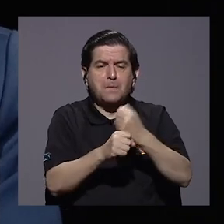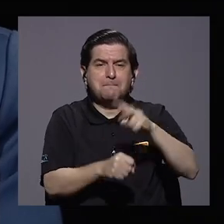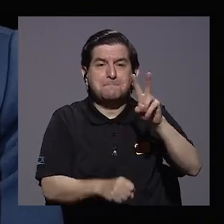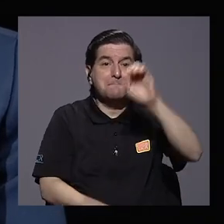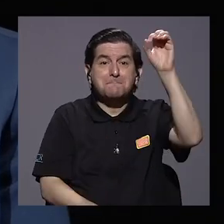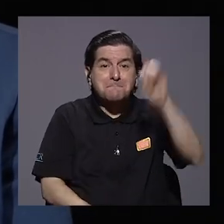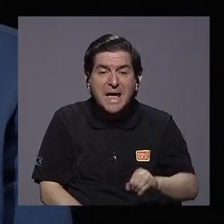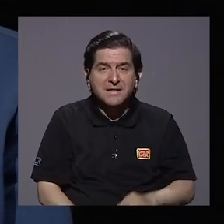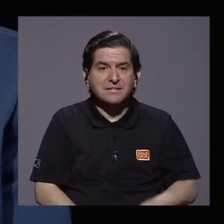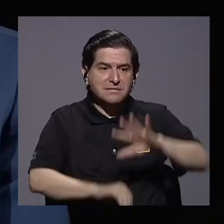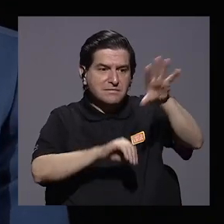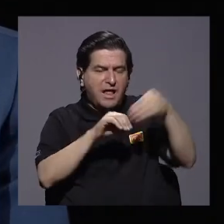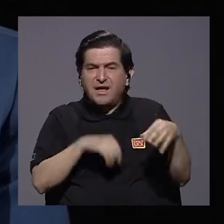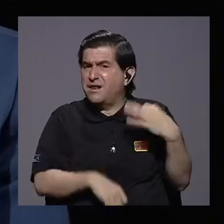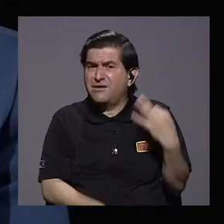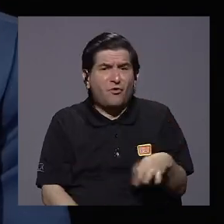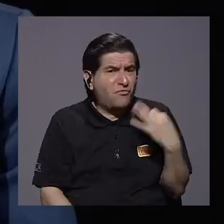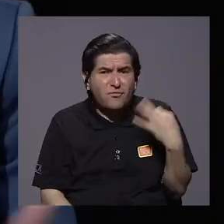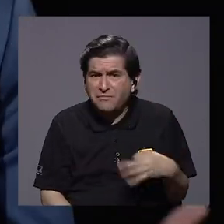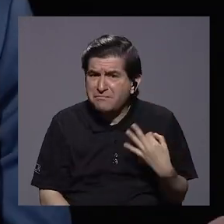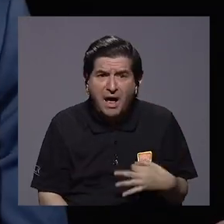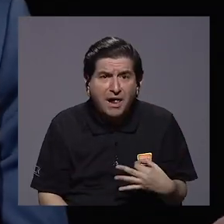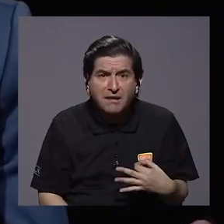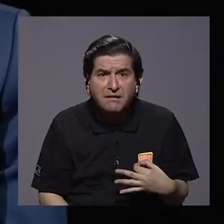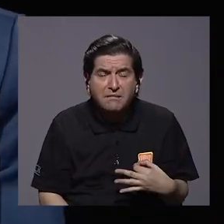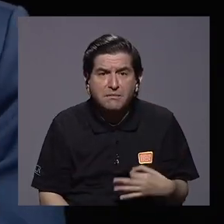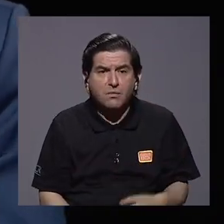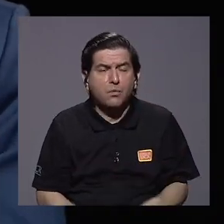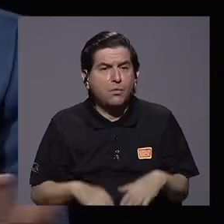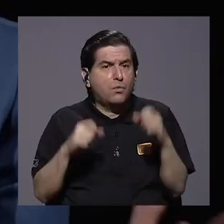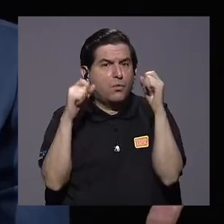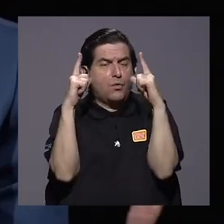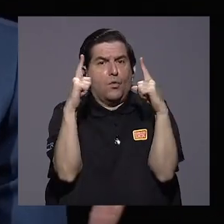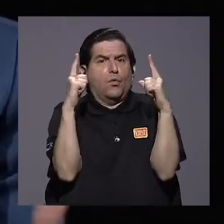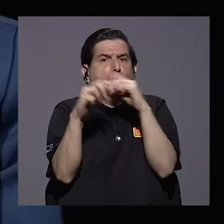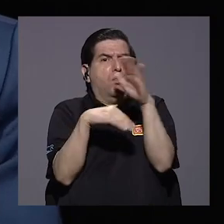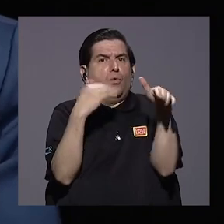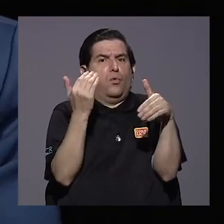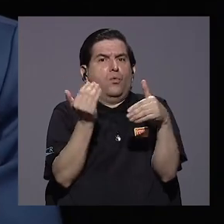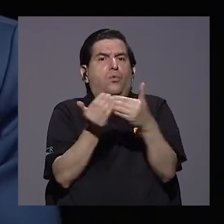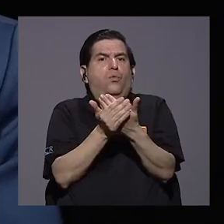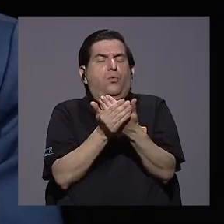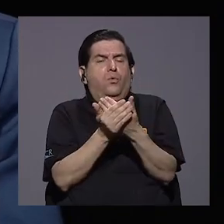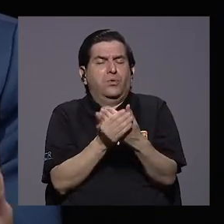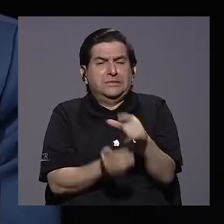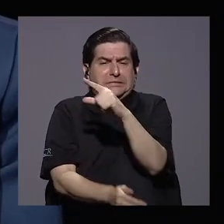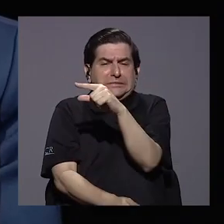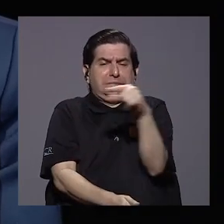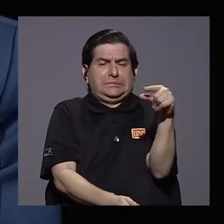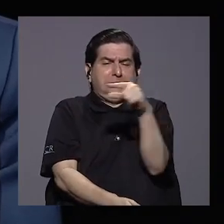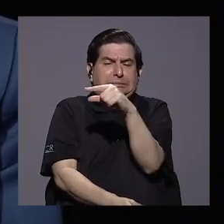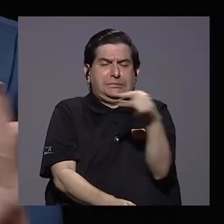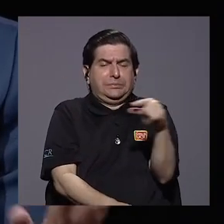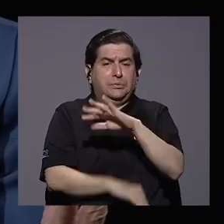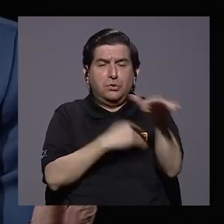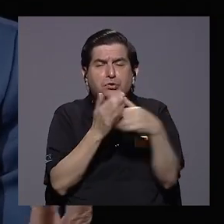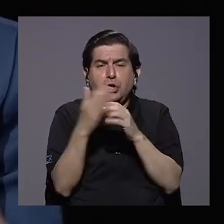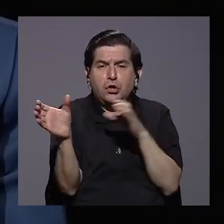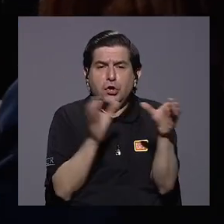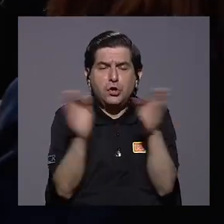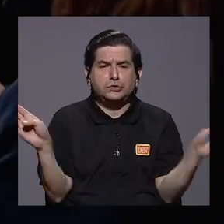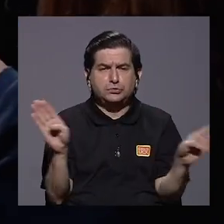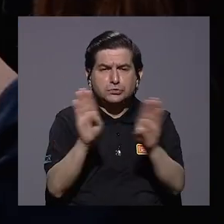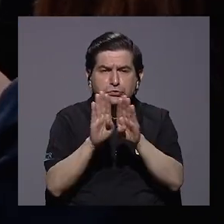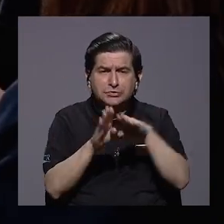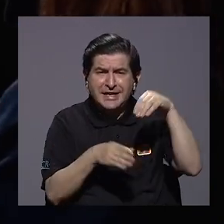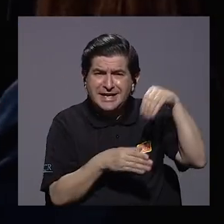% y si le suma la informalidad, estamos, es increíble, todas estas semanas de todos los comercios cerrados,